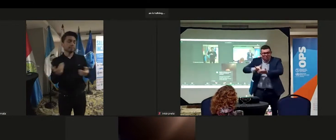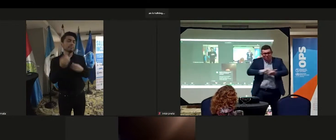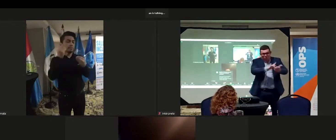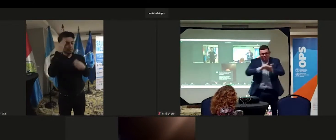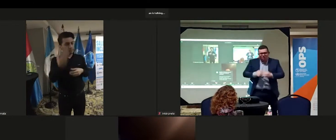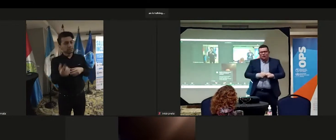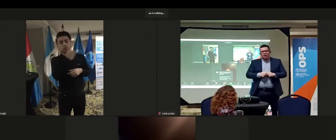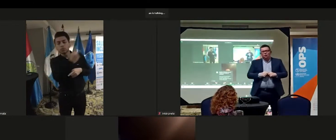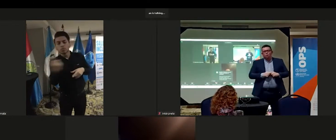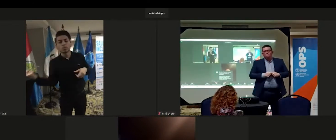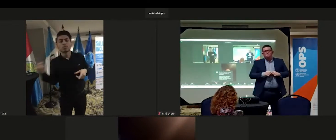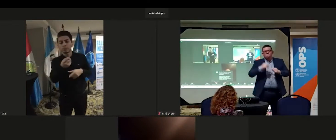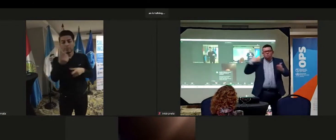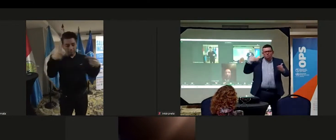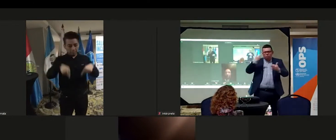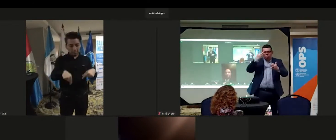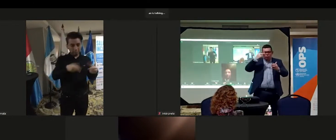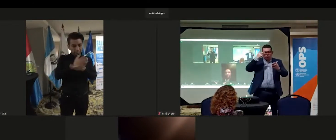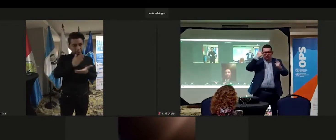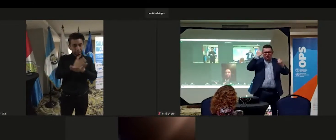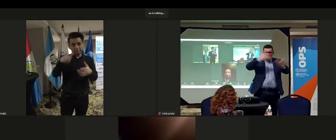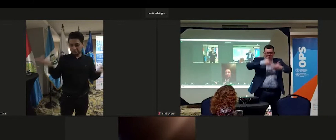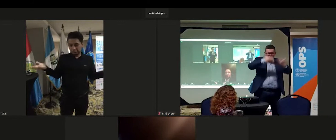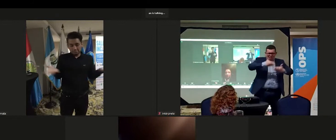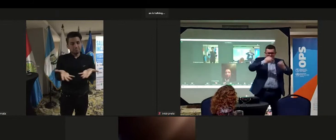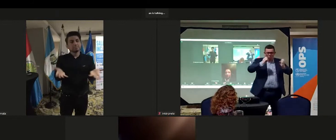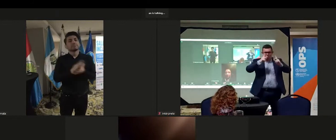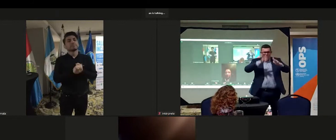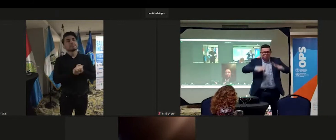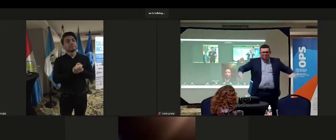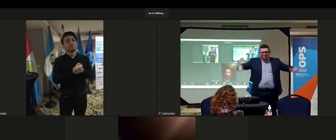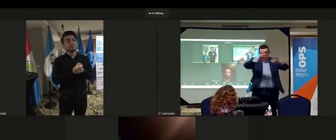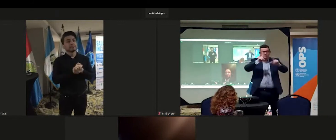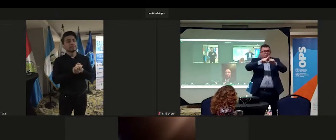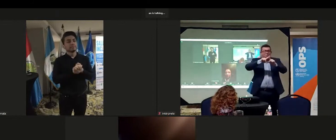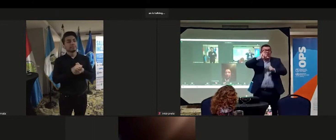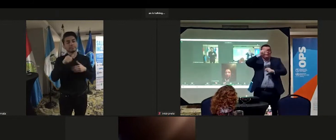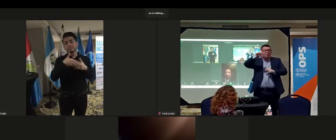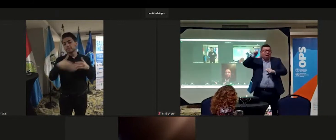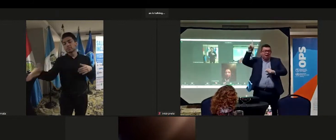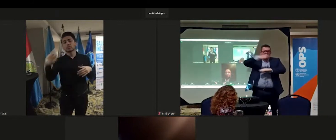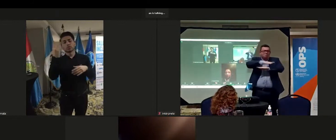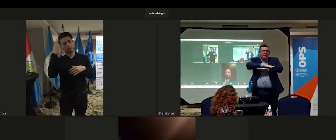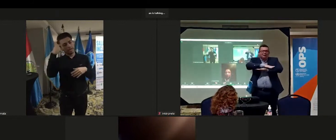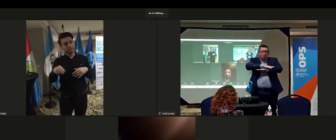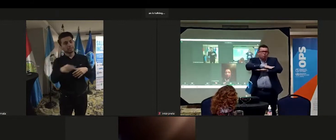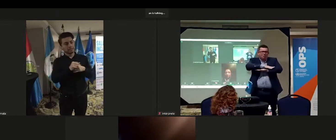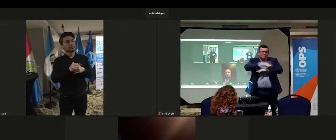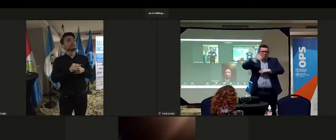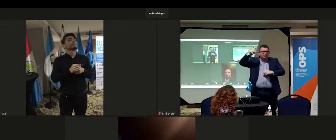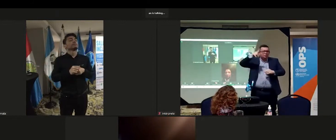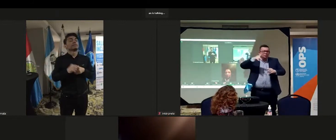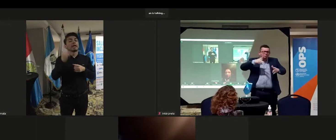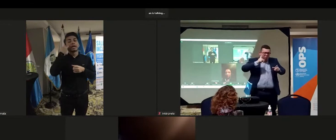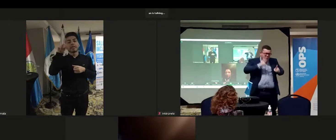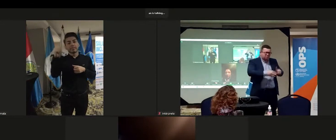uno de ustedes que participaron en este espacio, durante estos dos días, y que estuvieron con nosotros, a AIDA